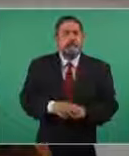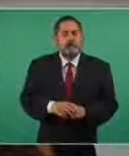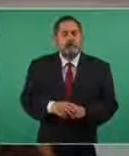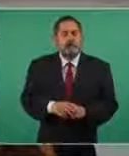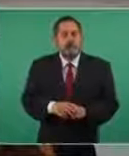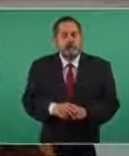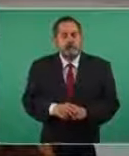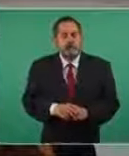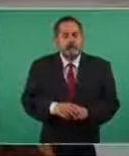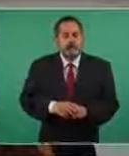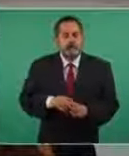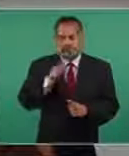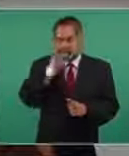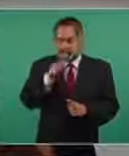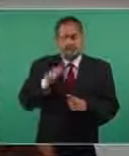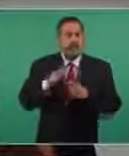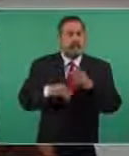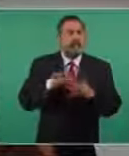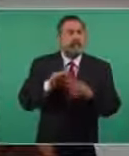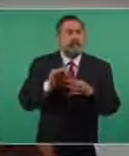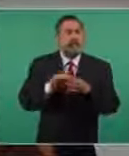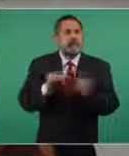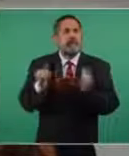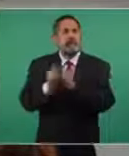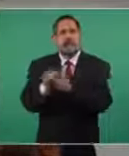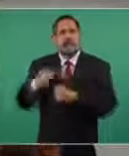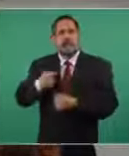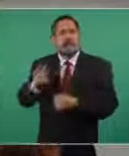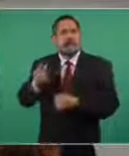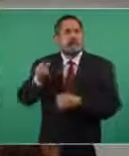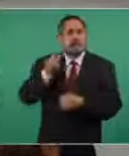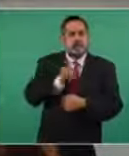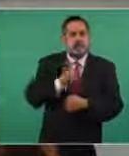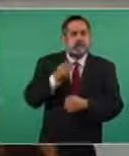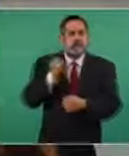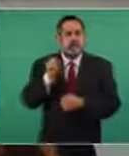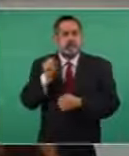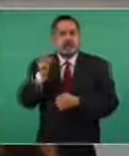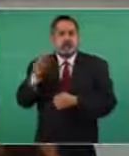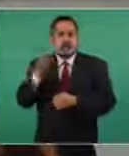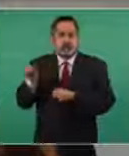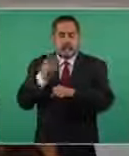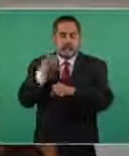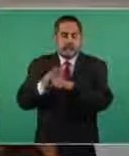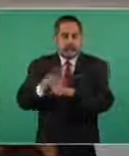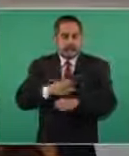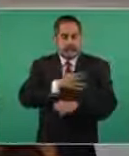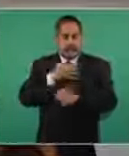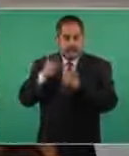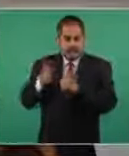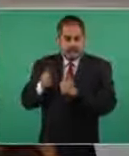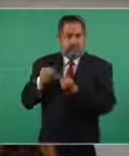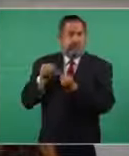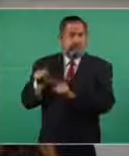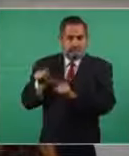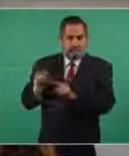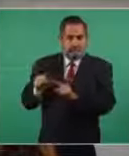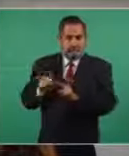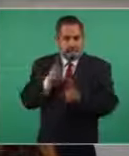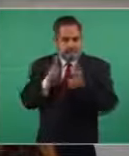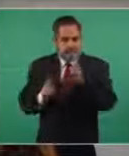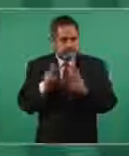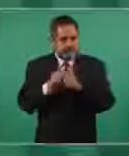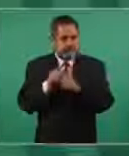Va a estar conmigo la subsecretaria de Bienestar para